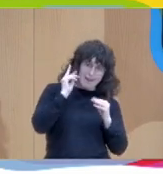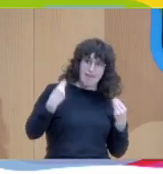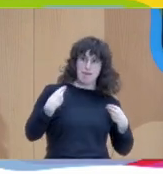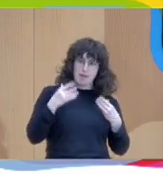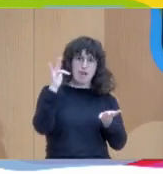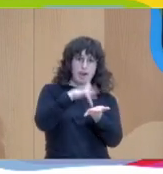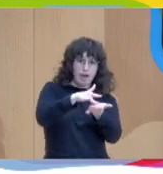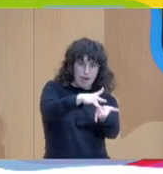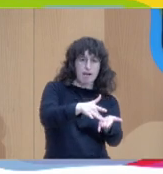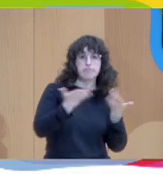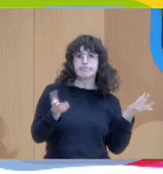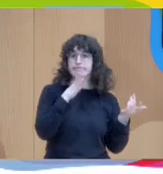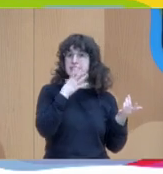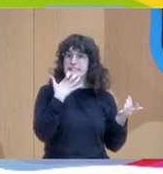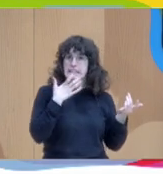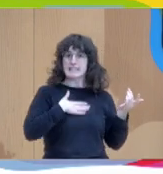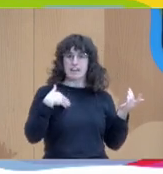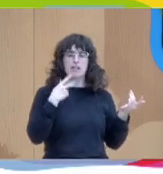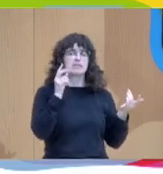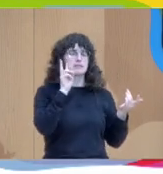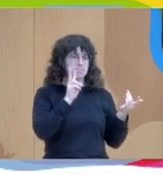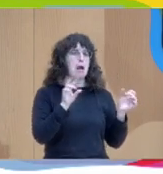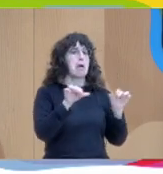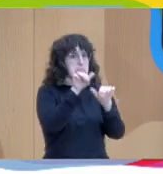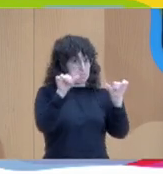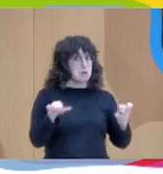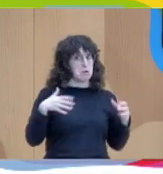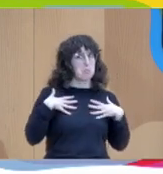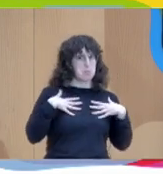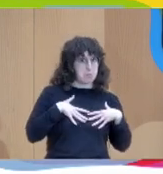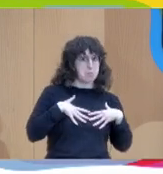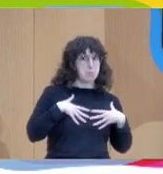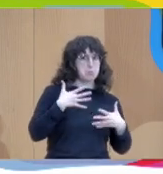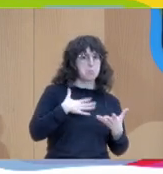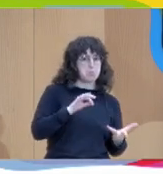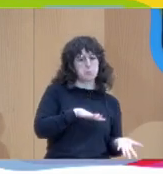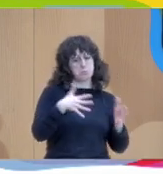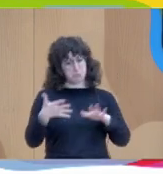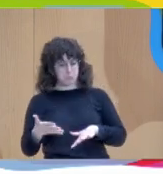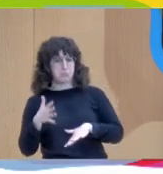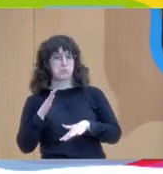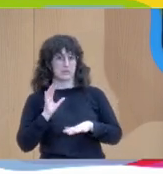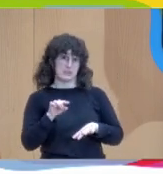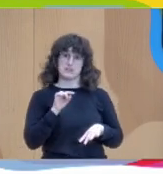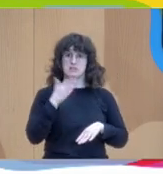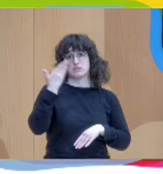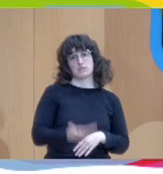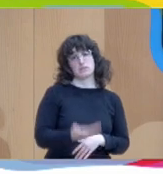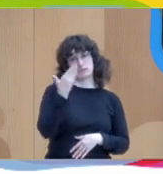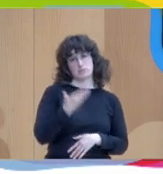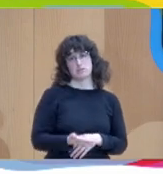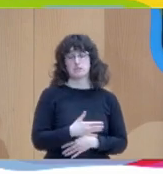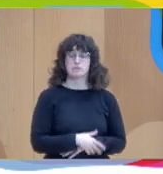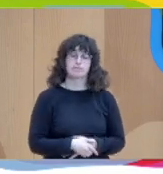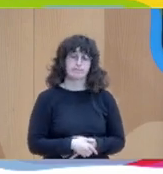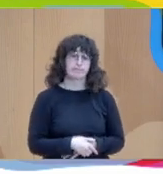para creerte un poco el modelo y para poder aplicarlo yo creo que eso sería fundamental seguir en la línea de